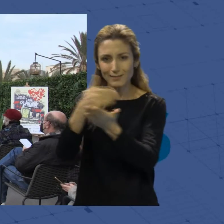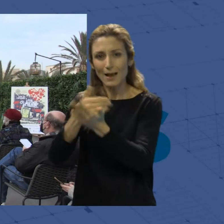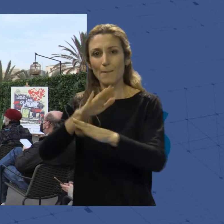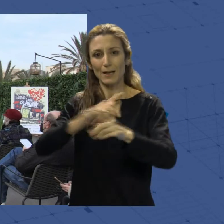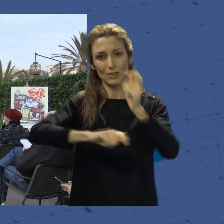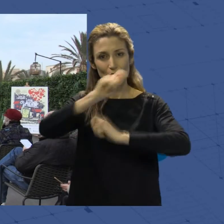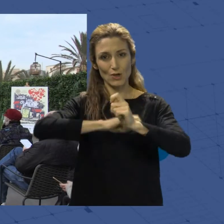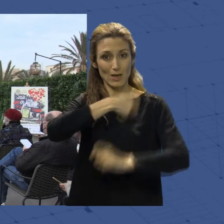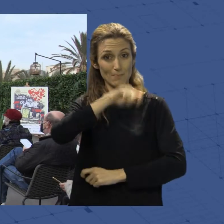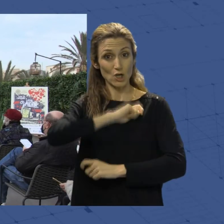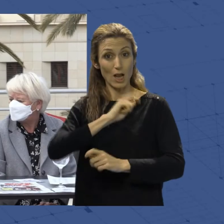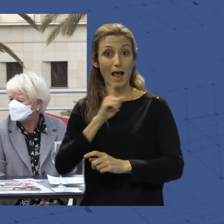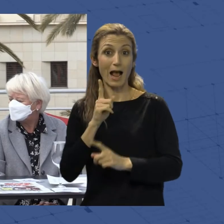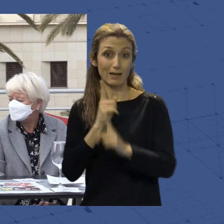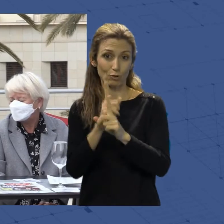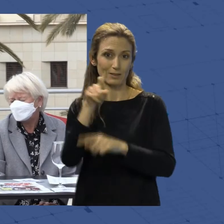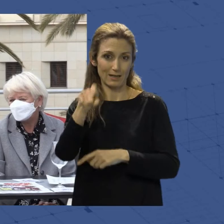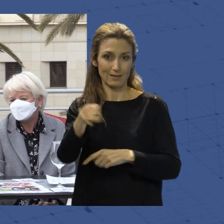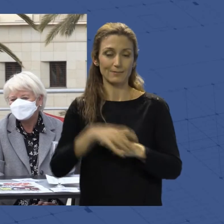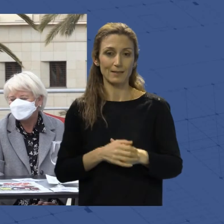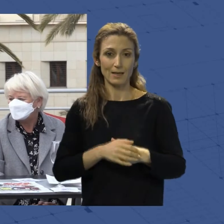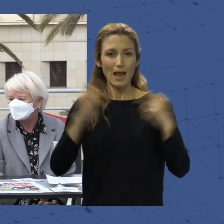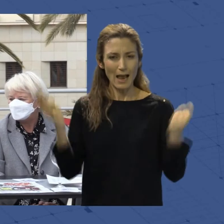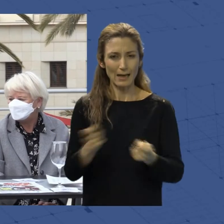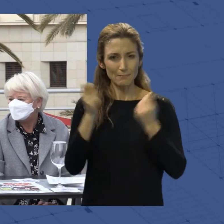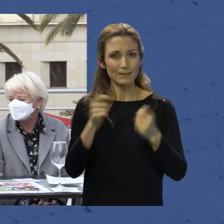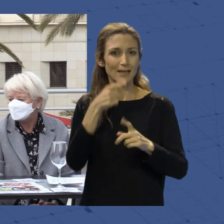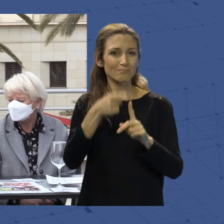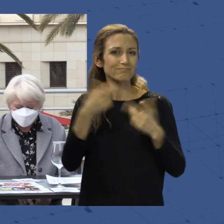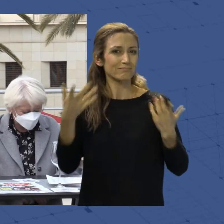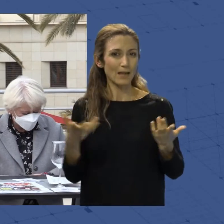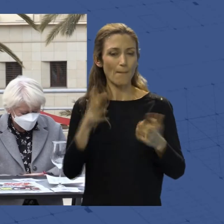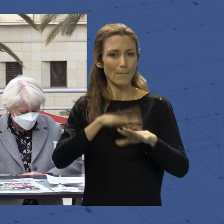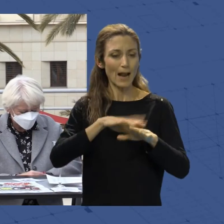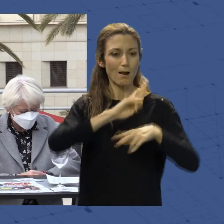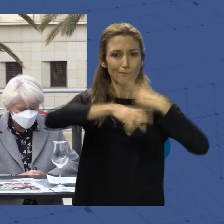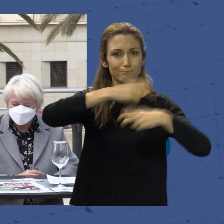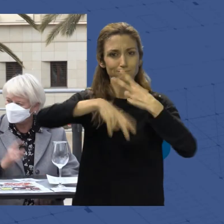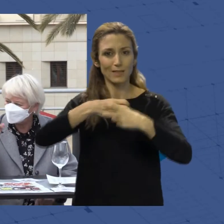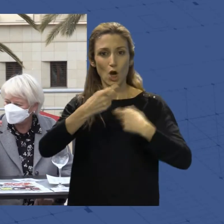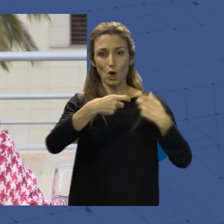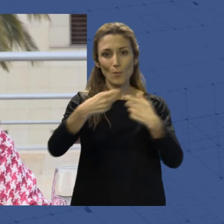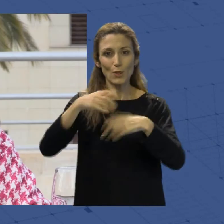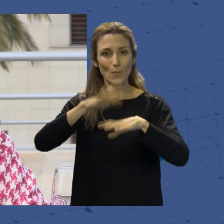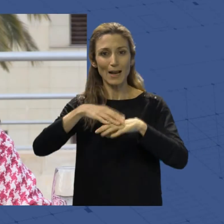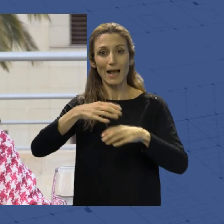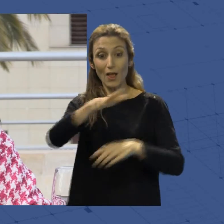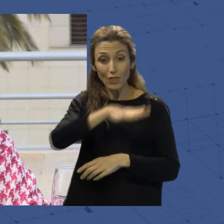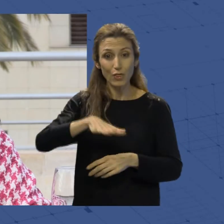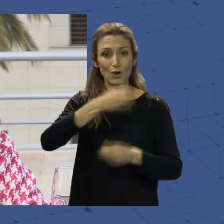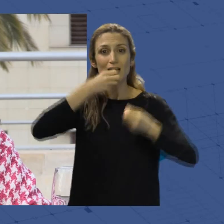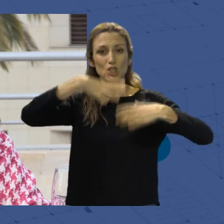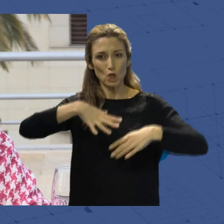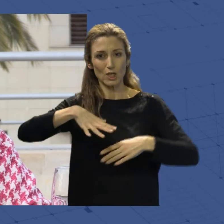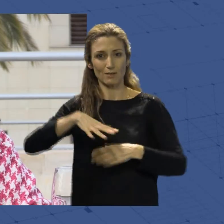Cáncer. El objetivo de esta campaña es la reactivación del comercio, de la restauración y del casco histórico. Entendemos que quien